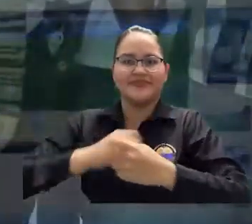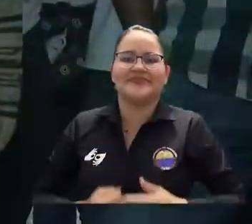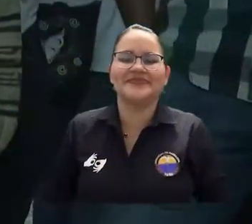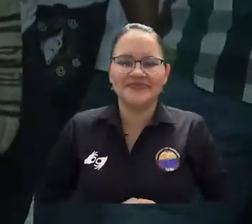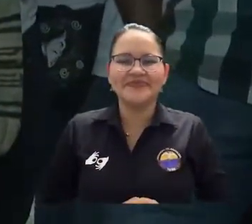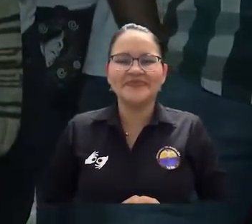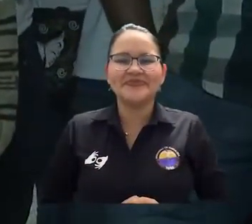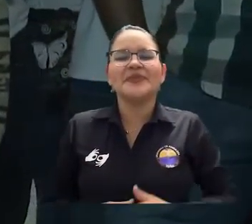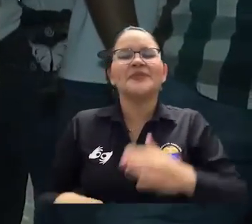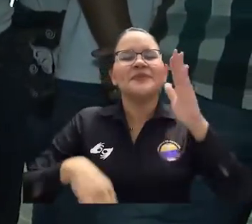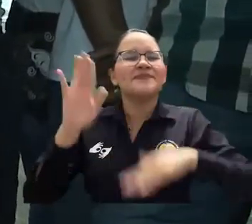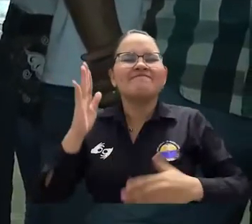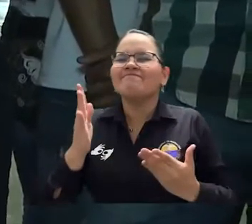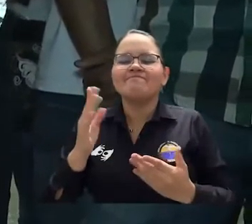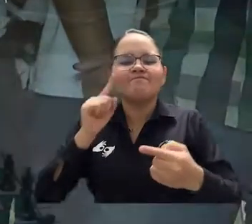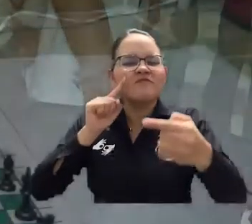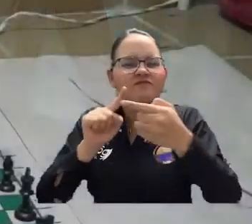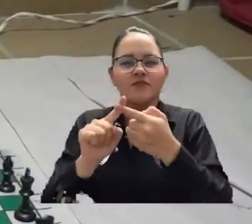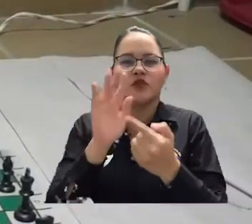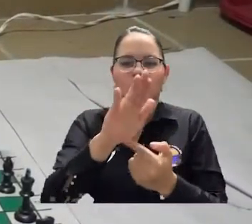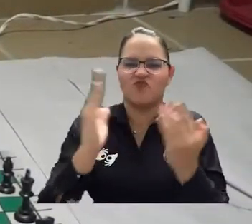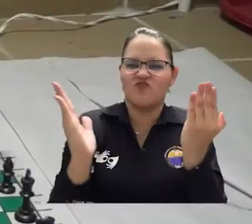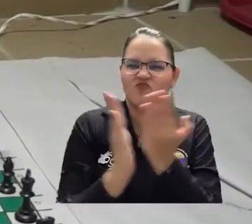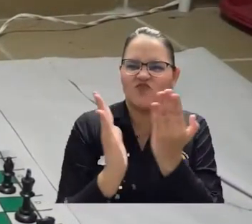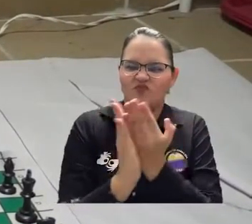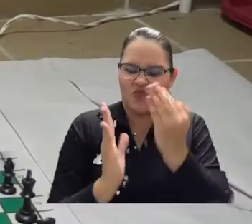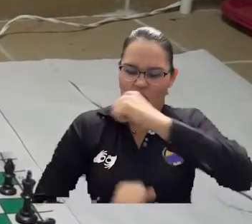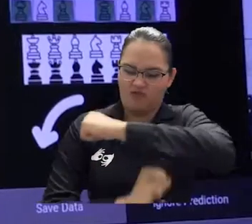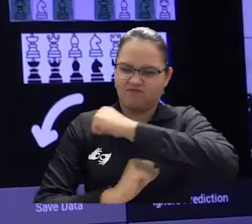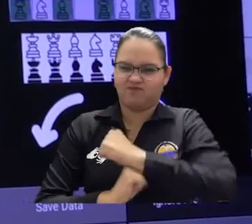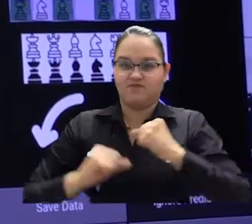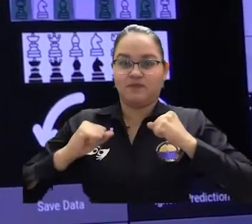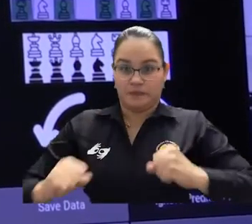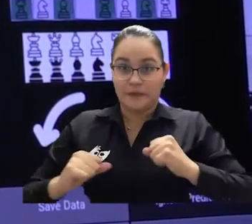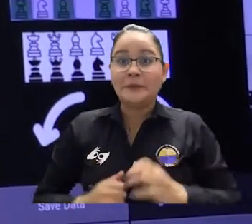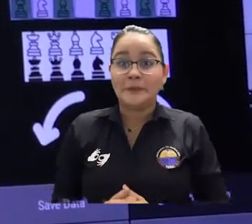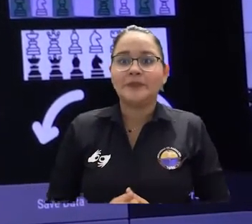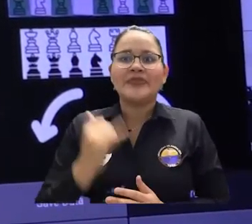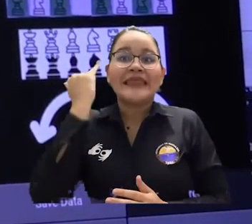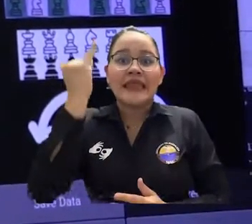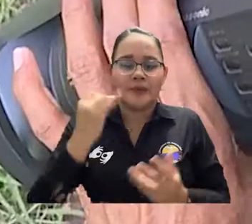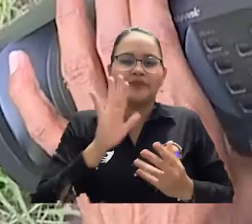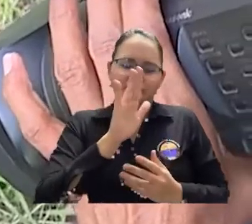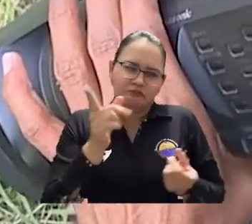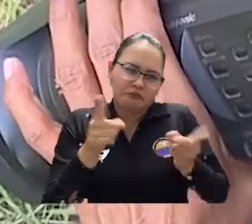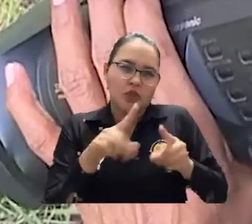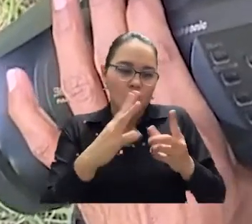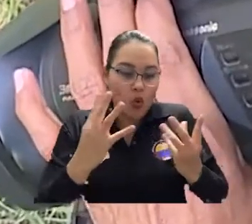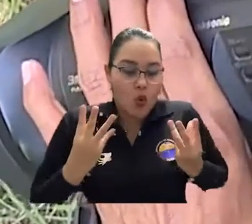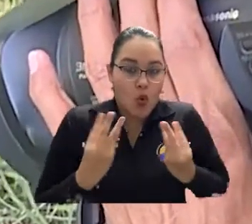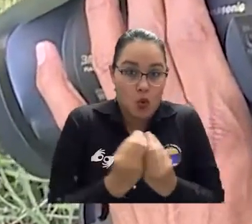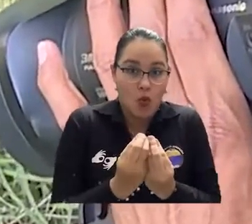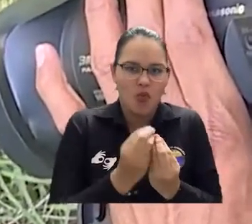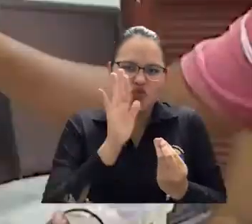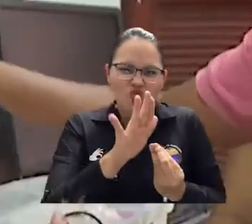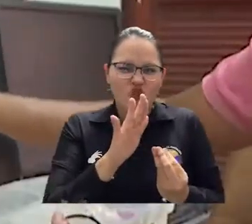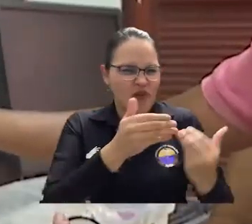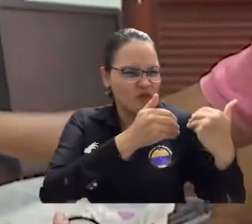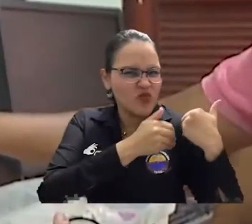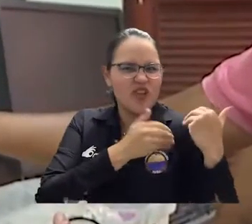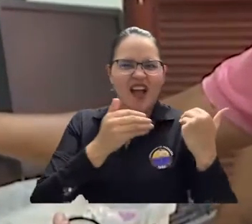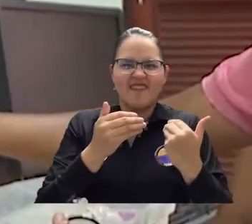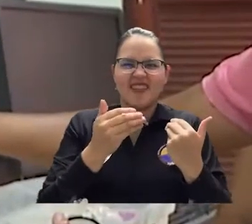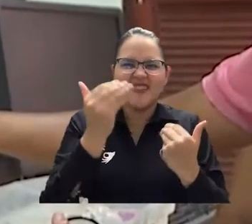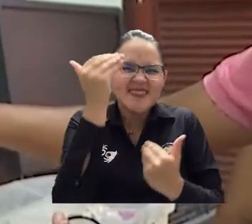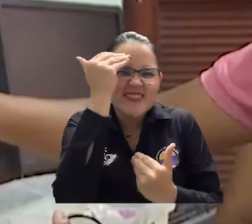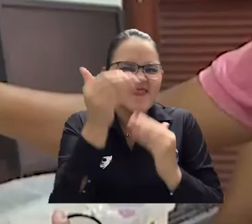acciones también para fortalecer la educación tendremos semilleros de robótica en varias de las instituciones del banco a través del